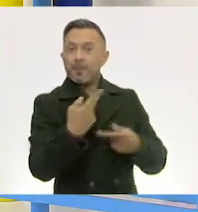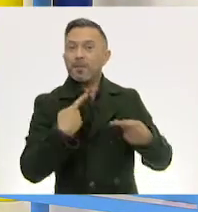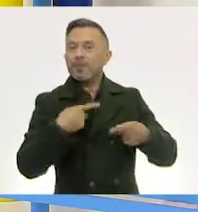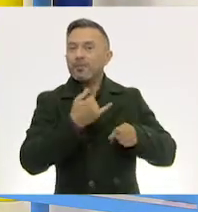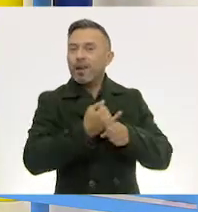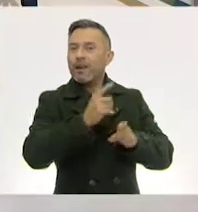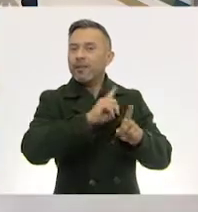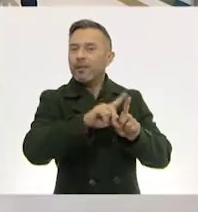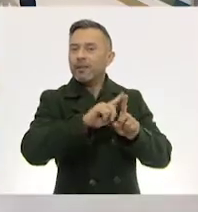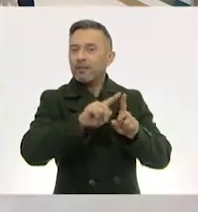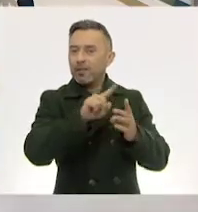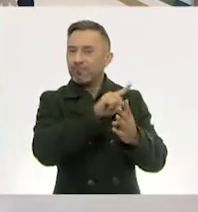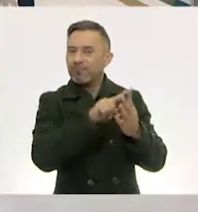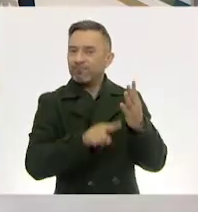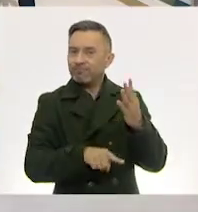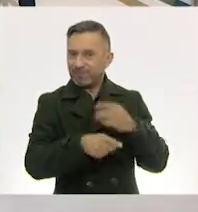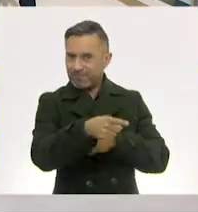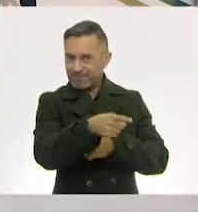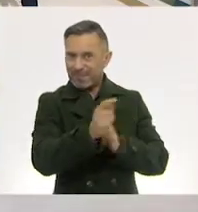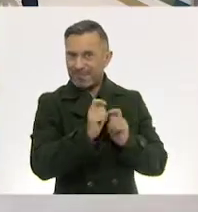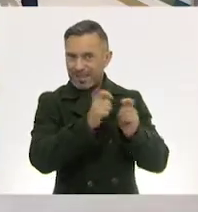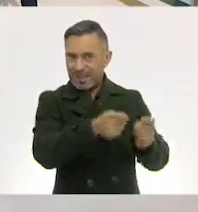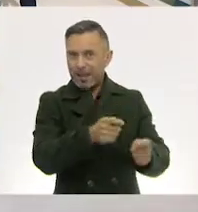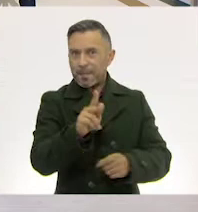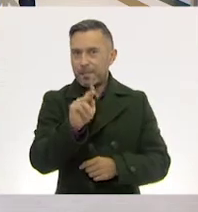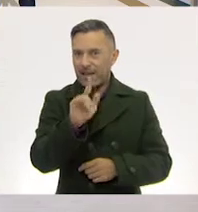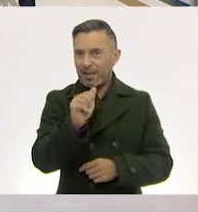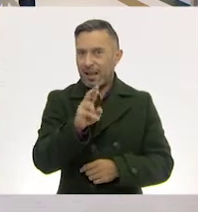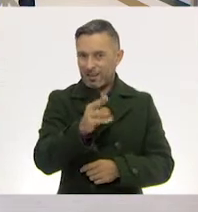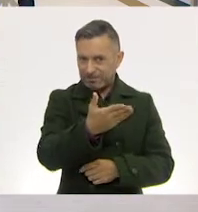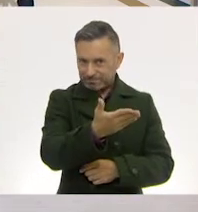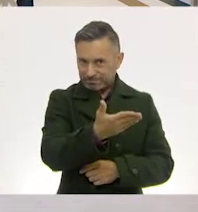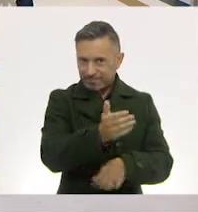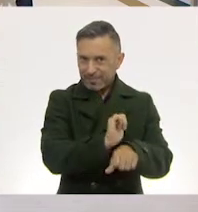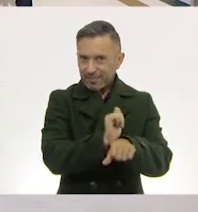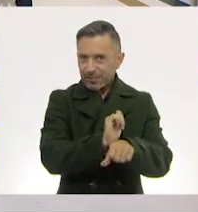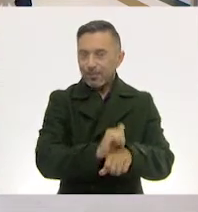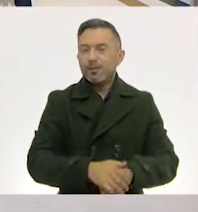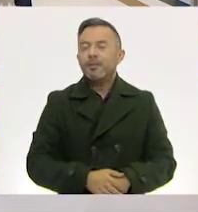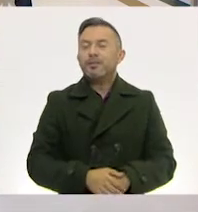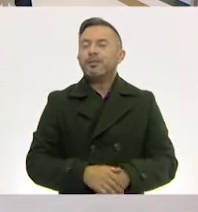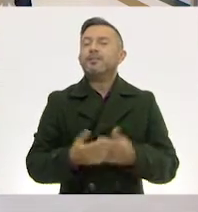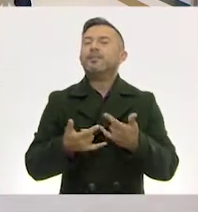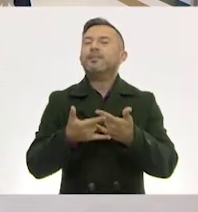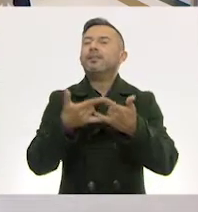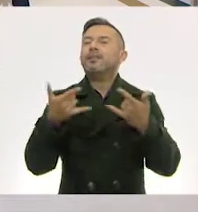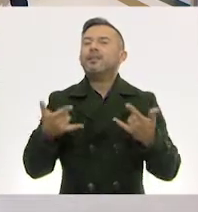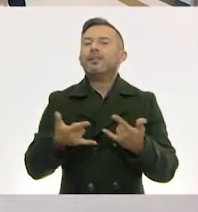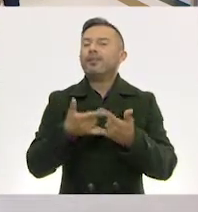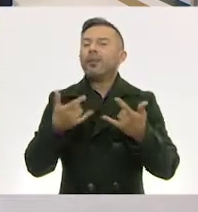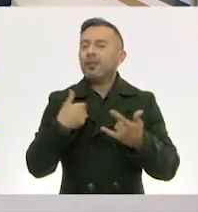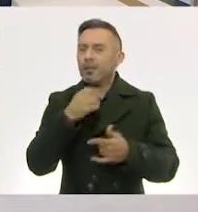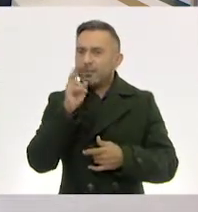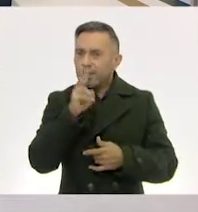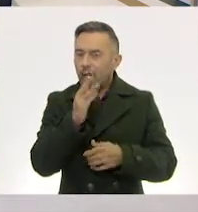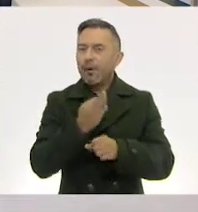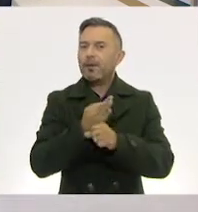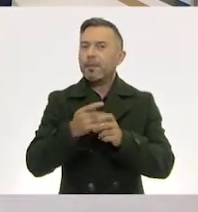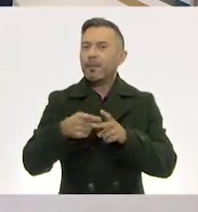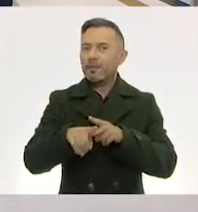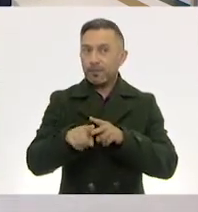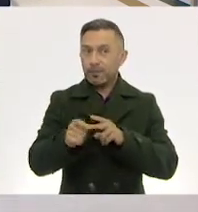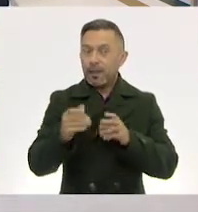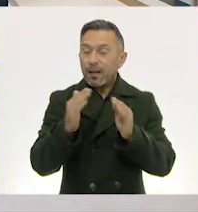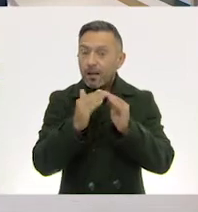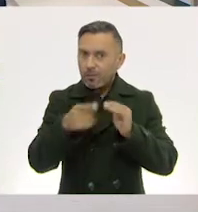personajes va a ser Pilar. Muy bien. Y escuchamos la historia para comenzar. En casa también. Párense y